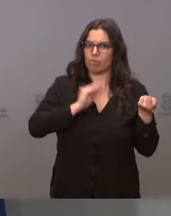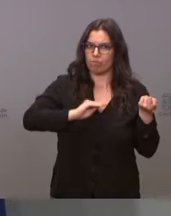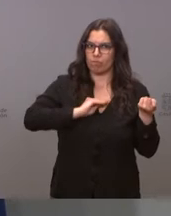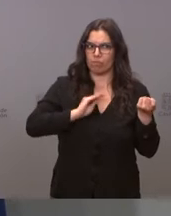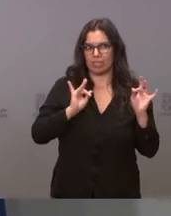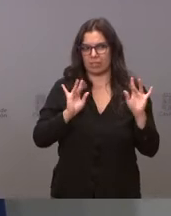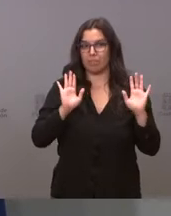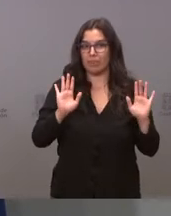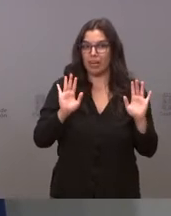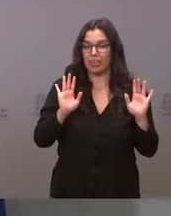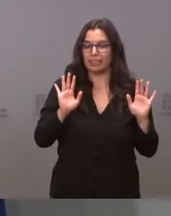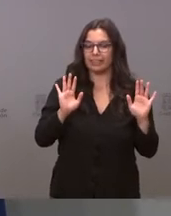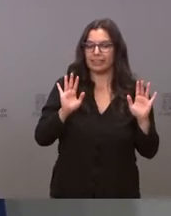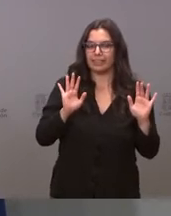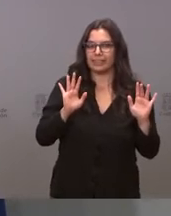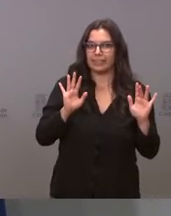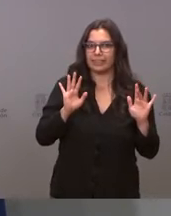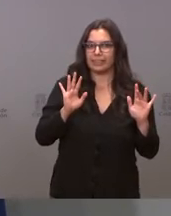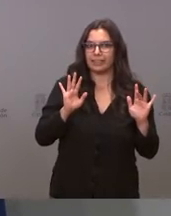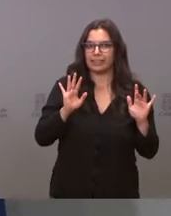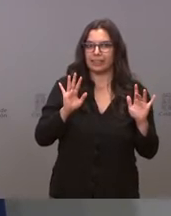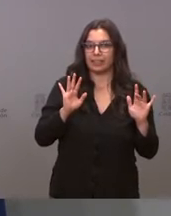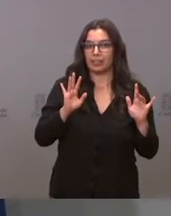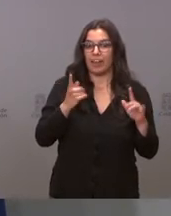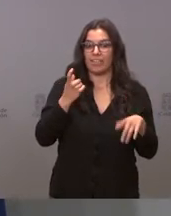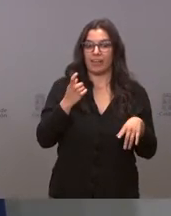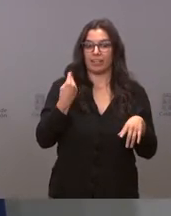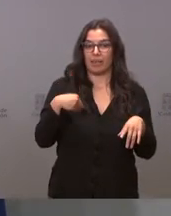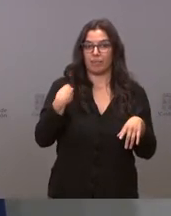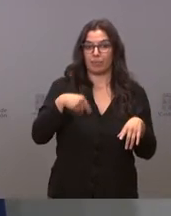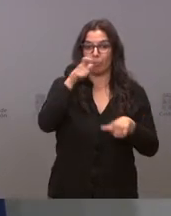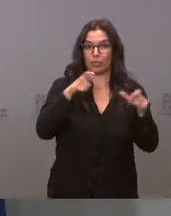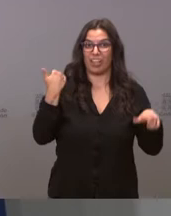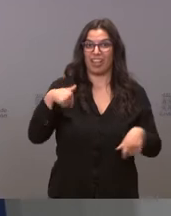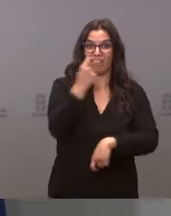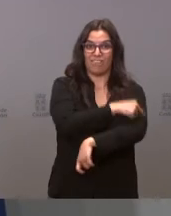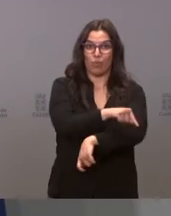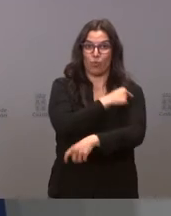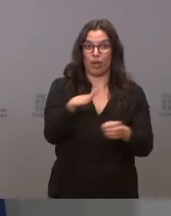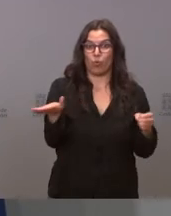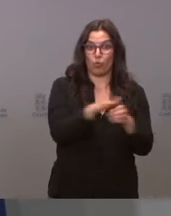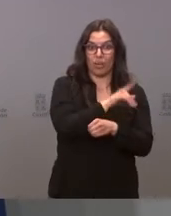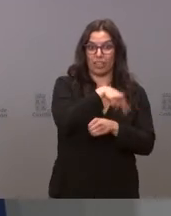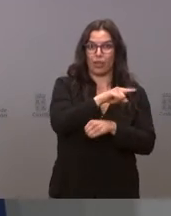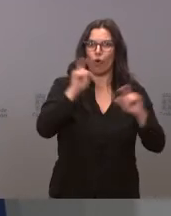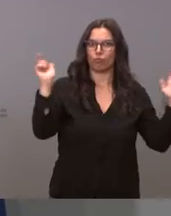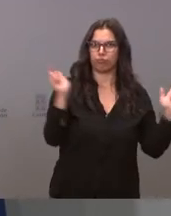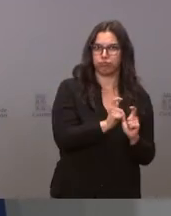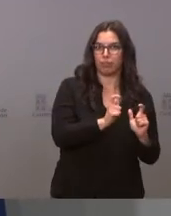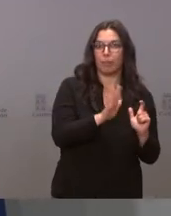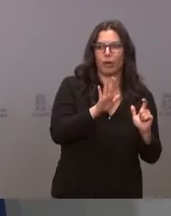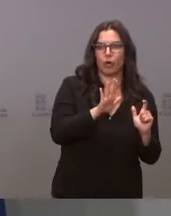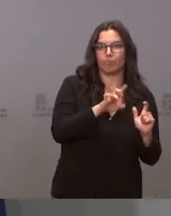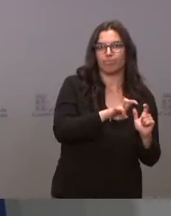a expensas de una importantísima bajada en el grupo de población que ya ha recibido la vacuna y sin embargo se produce un